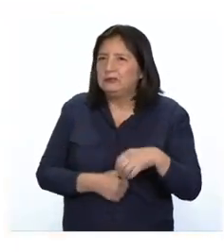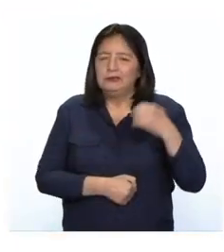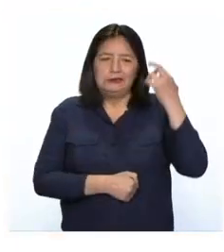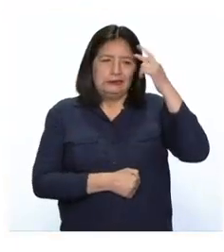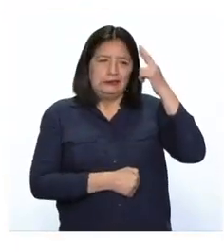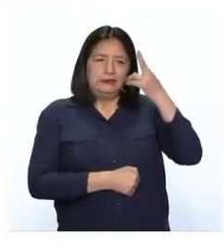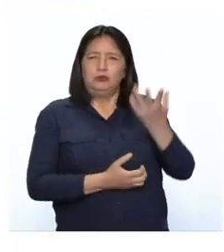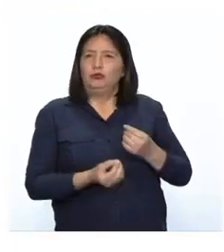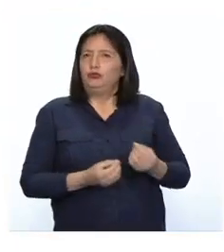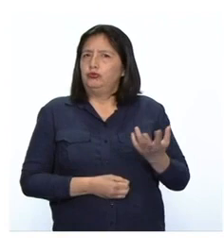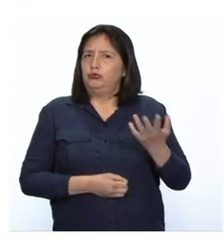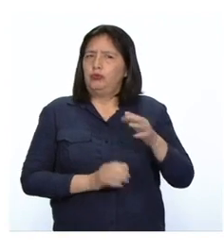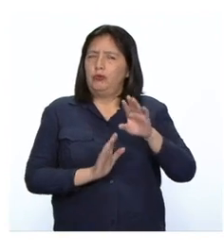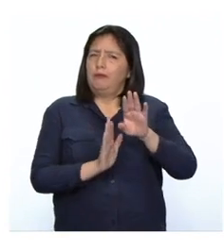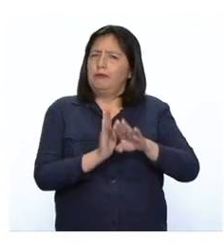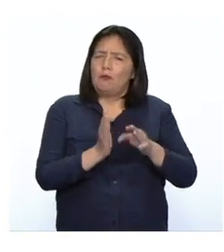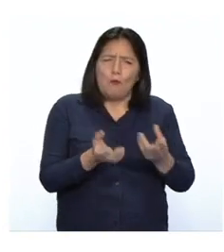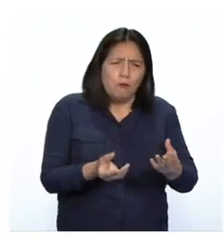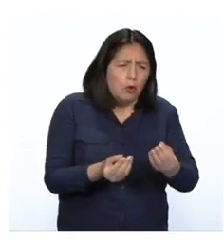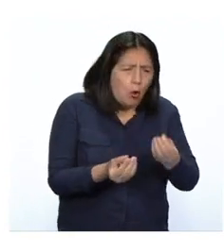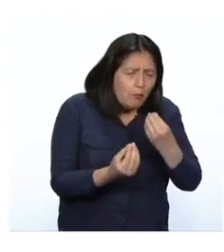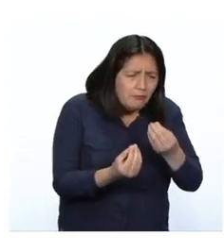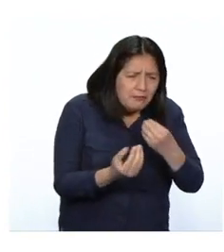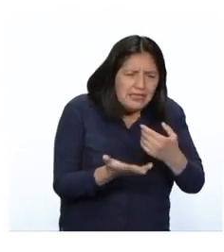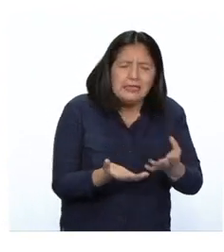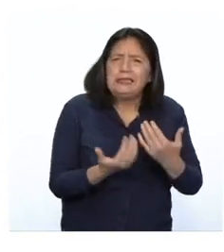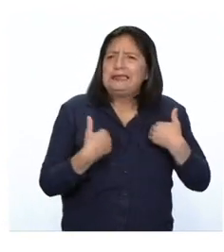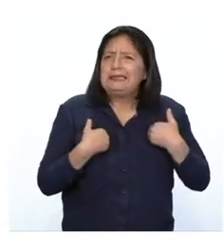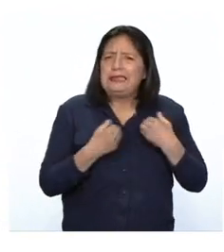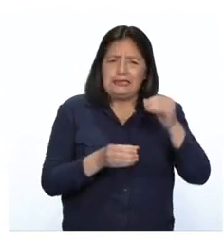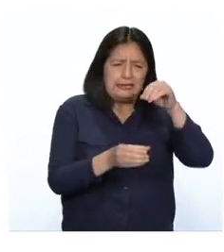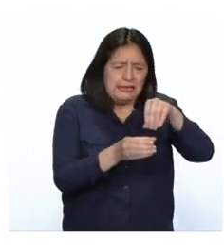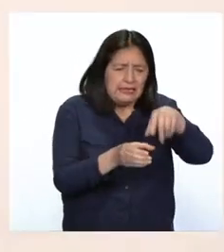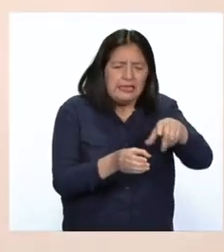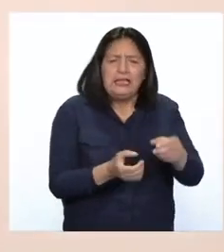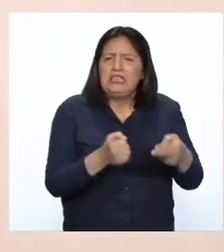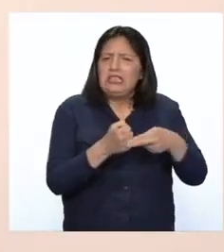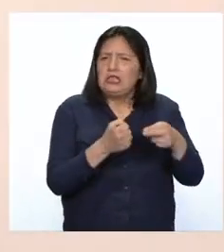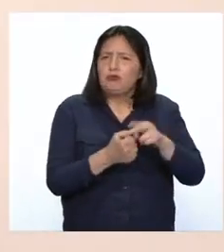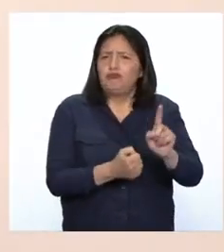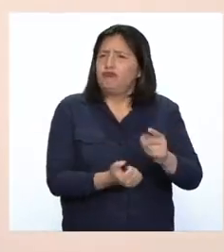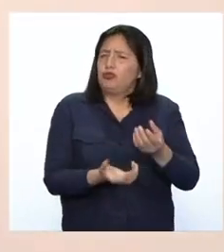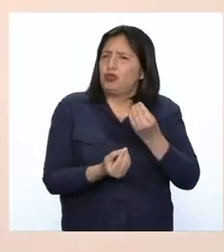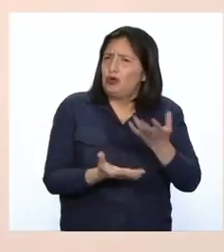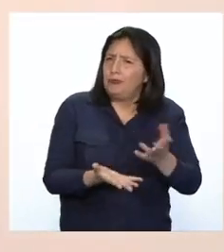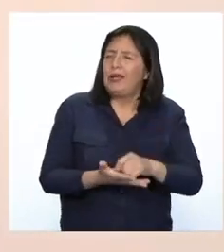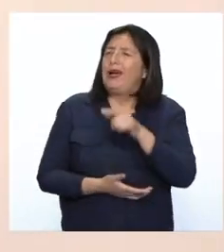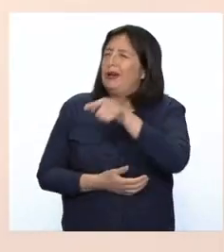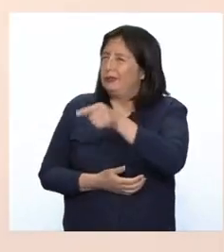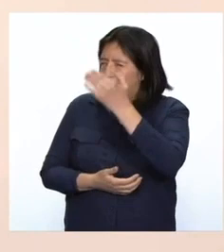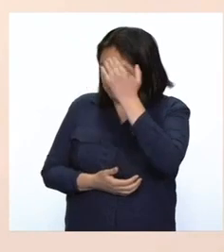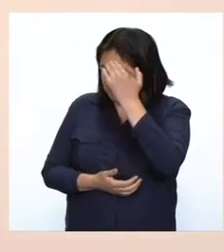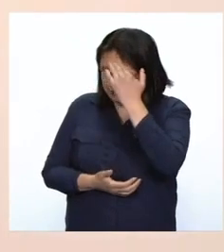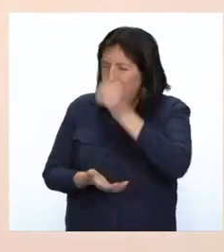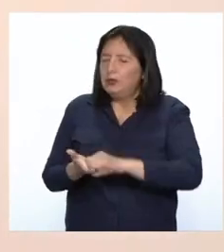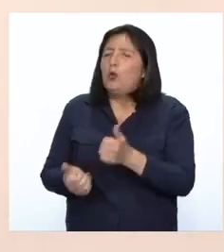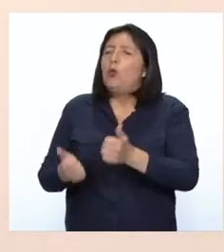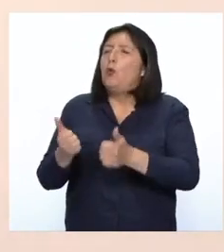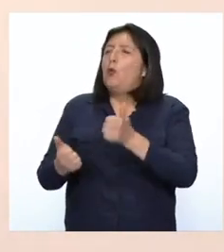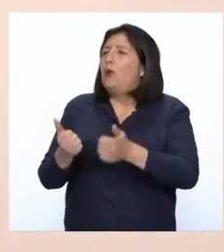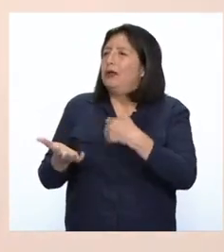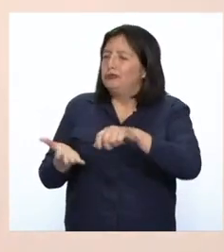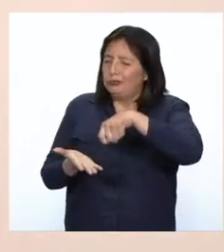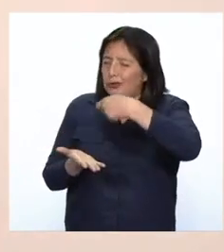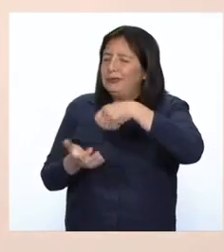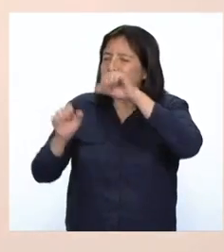el bajo consumo de alimentos ricos en hierro. Ya ustedes van a ver el día de hoy cuáles son los alimentos ricos en hierro que